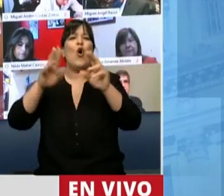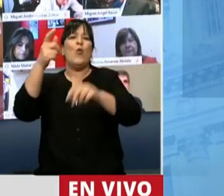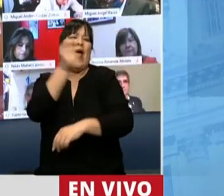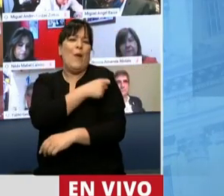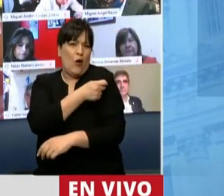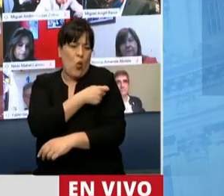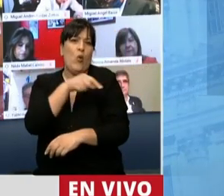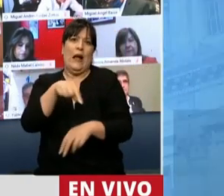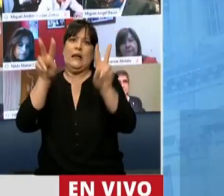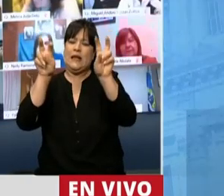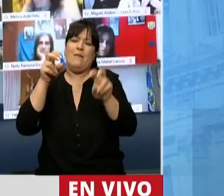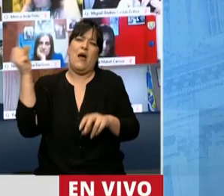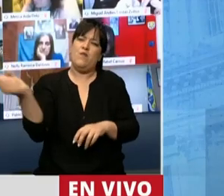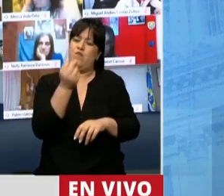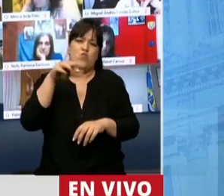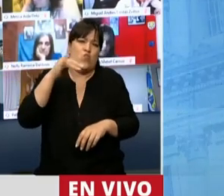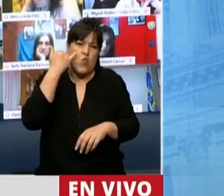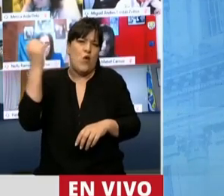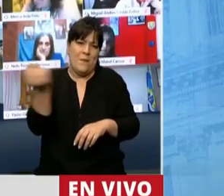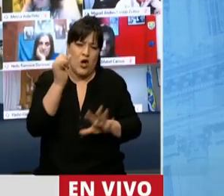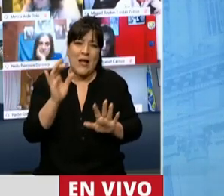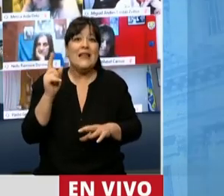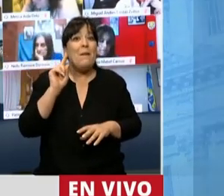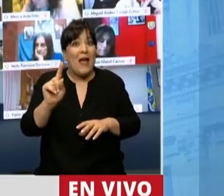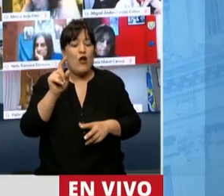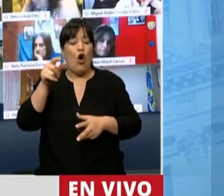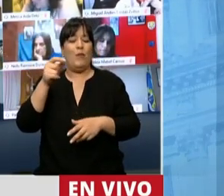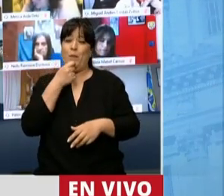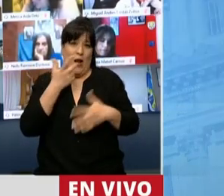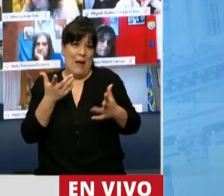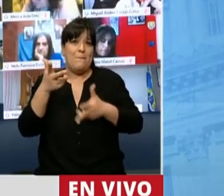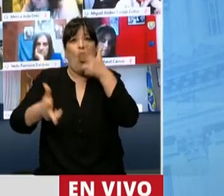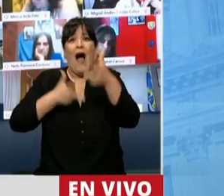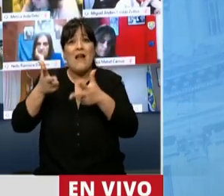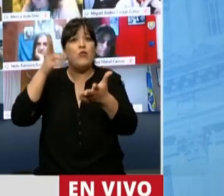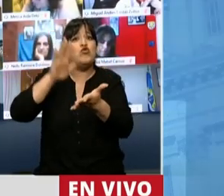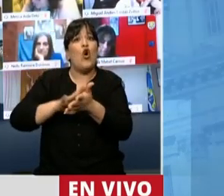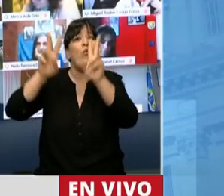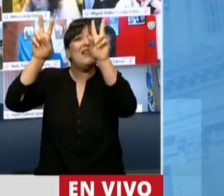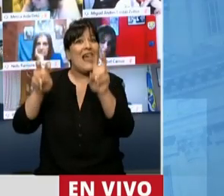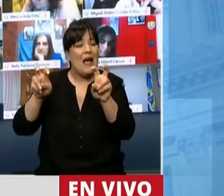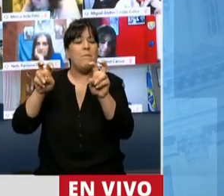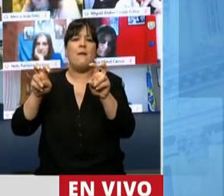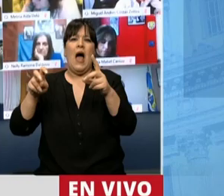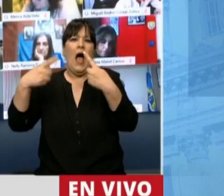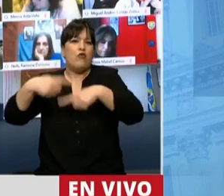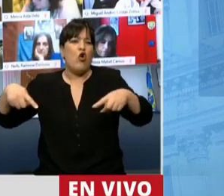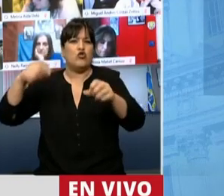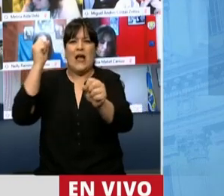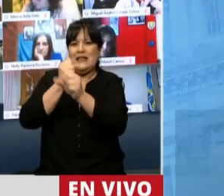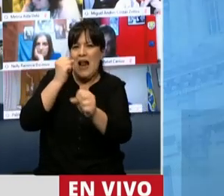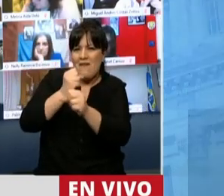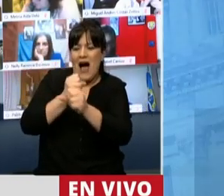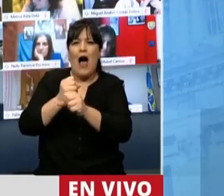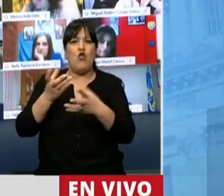vacunas, un tema tan importante. Digo, cuando abordamos a las actividades y al auxilio de las